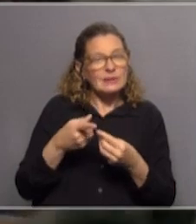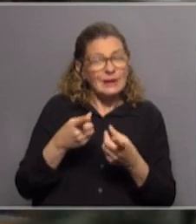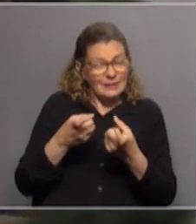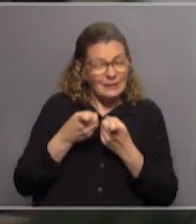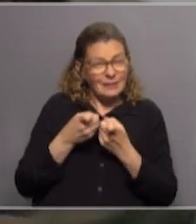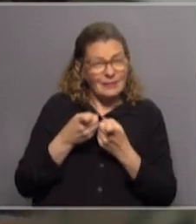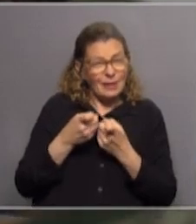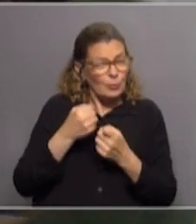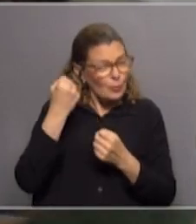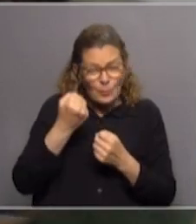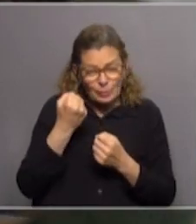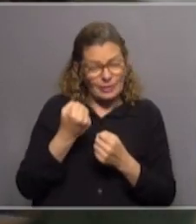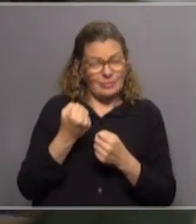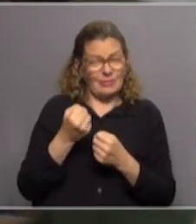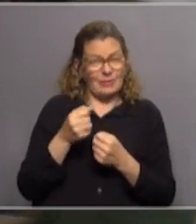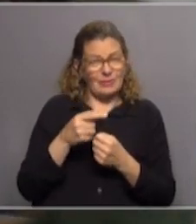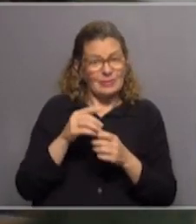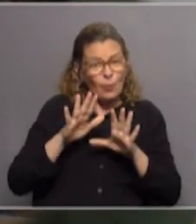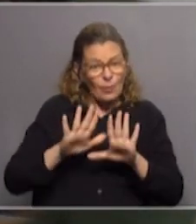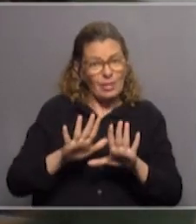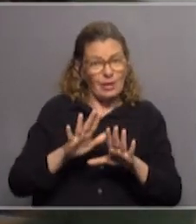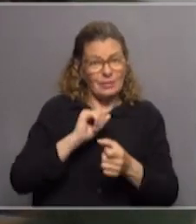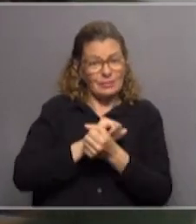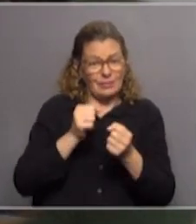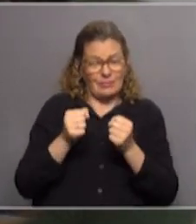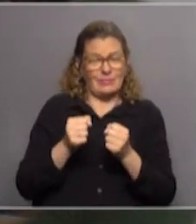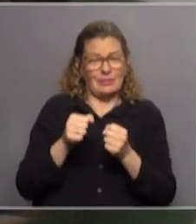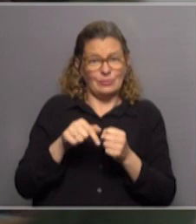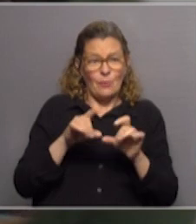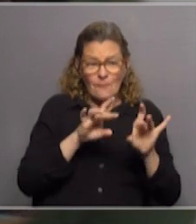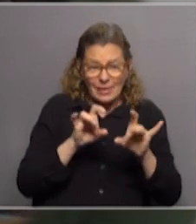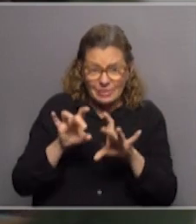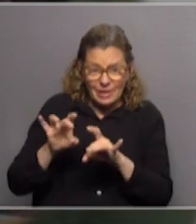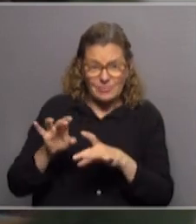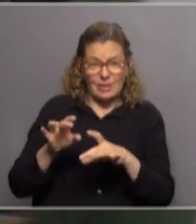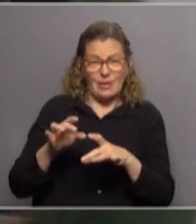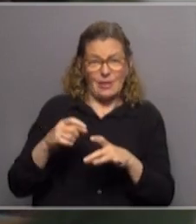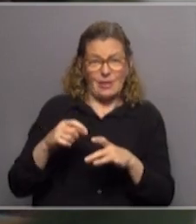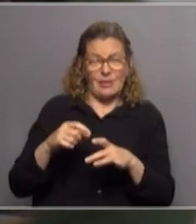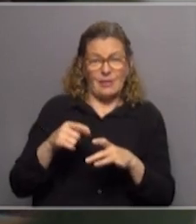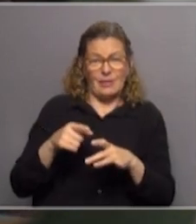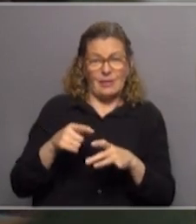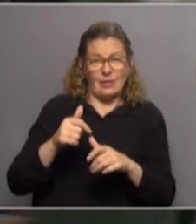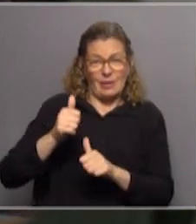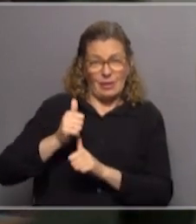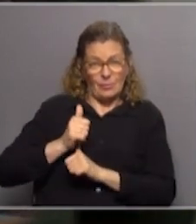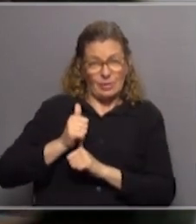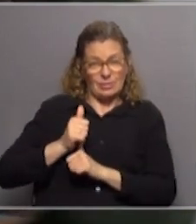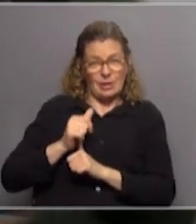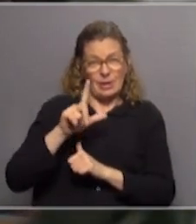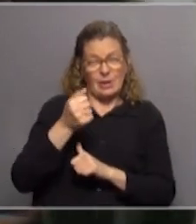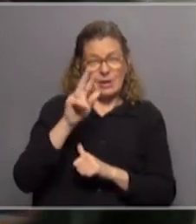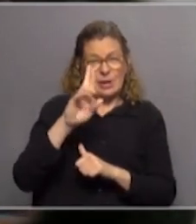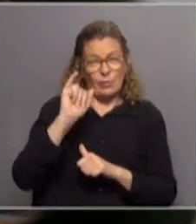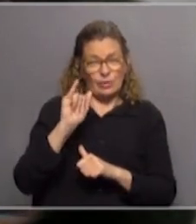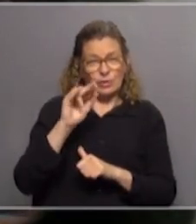necesario, era imprescindible detener en estos momentos de pandemia al Capitán Lauri Rodríguez